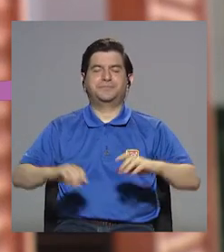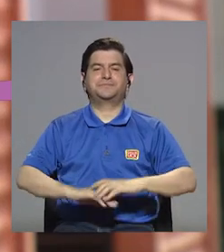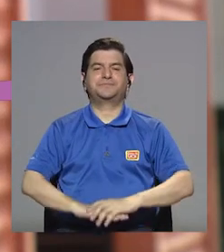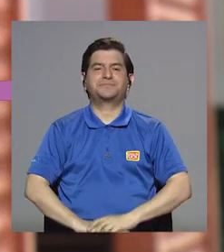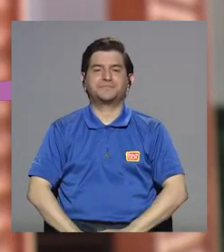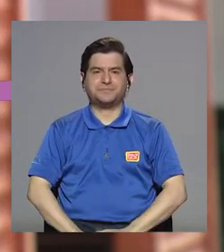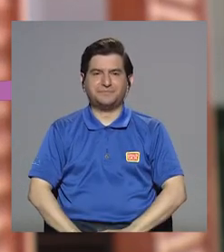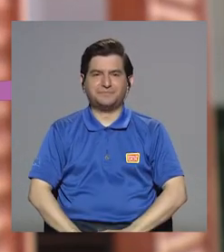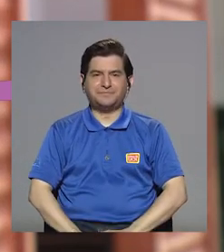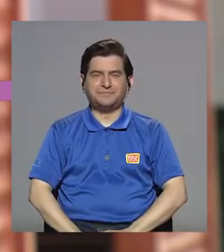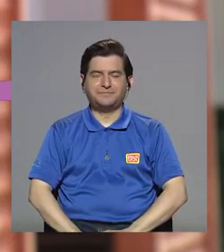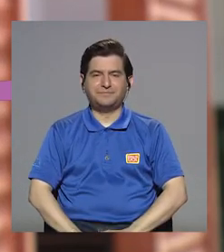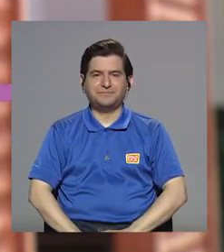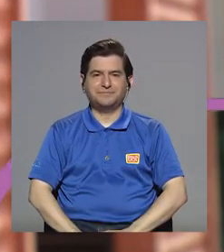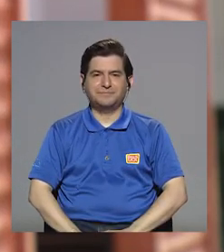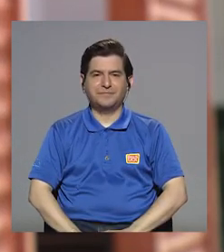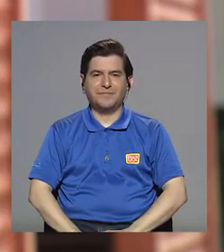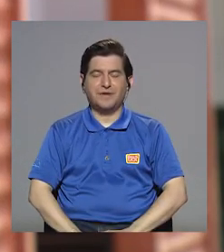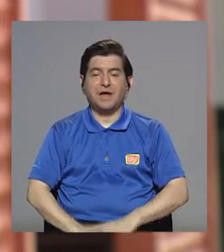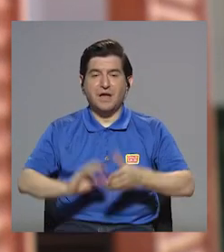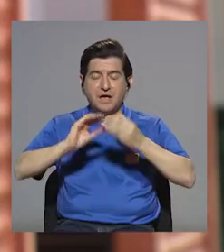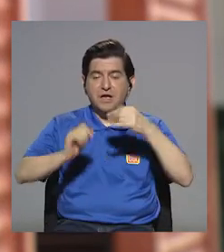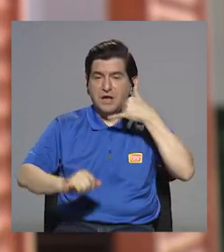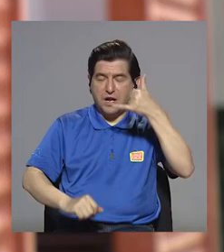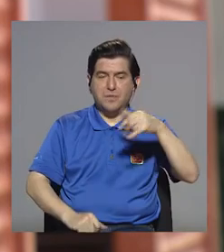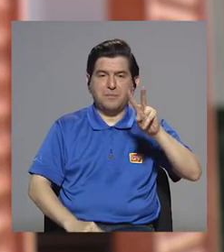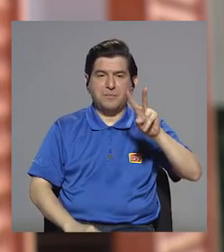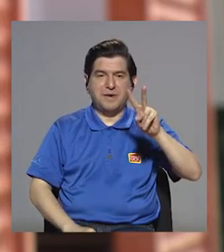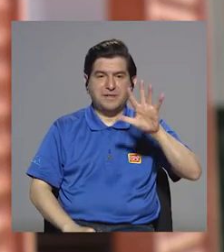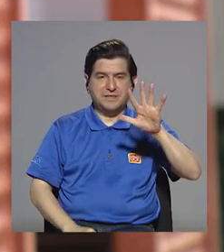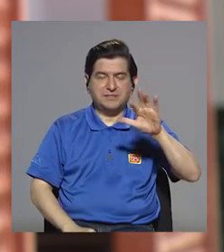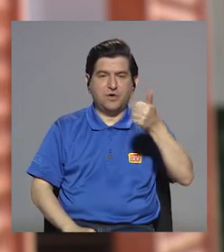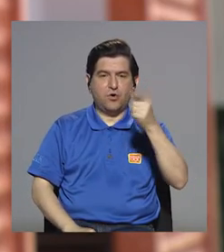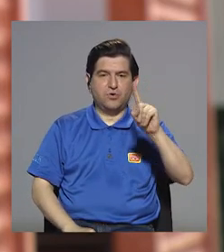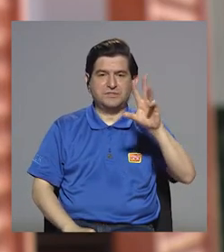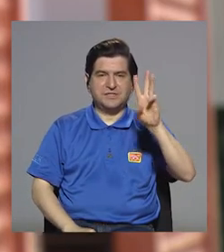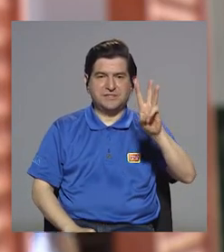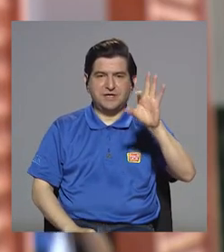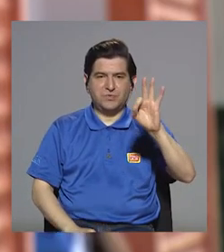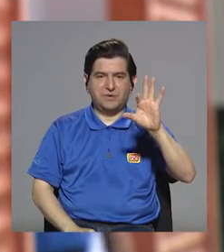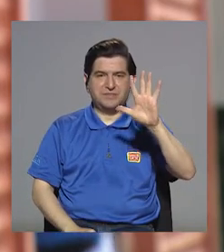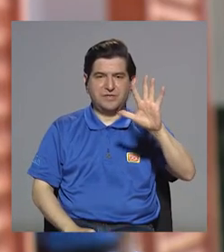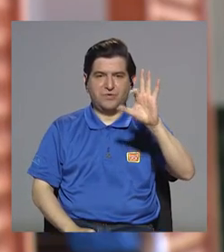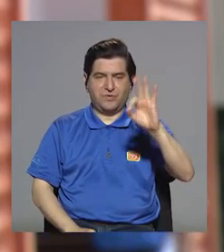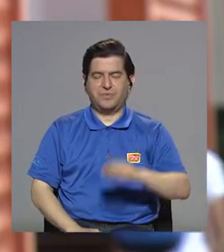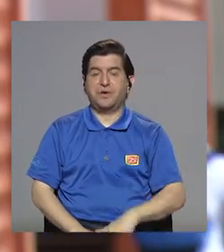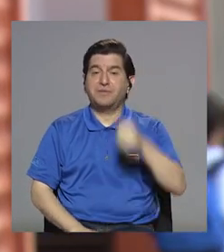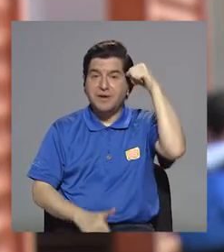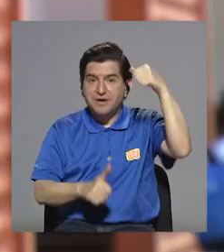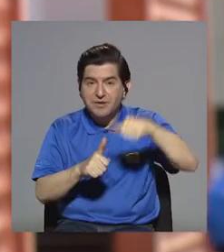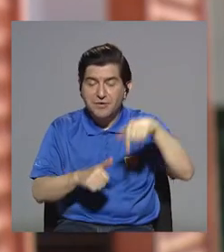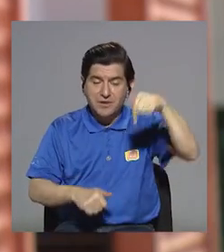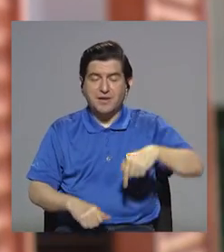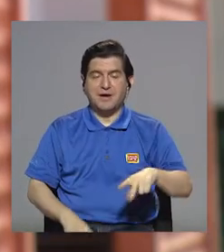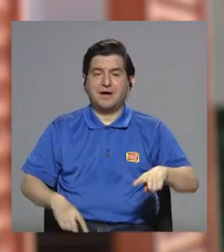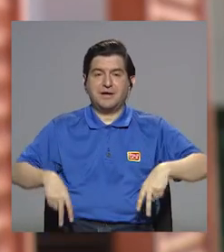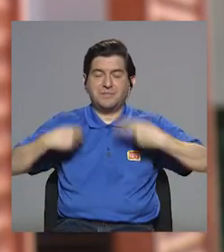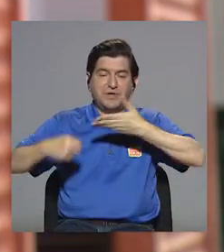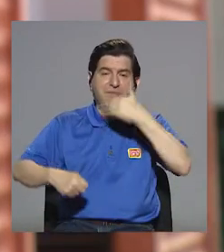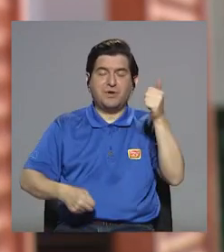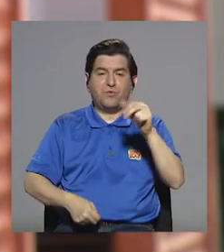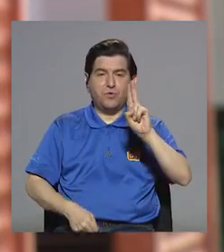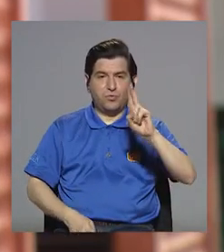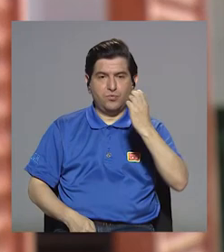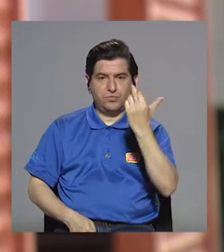yoquierovivirmejor.com y nuestro número de teléfono es 25 11 6959. Recuerde que acá en